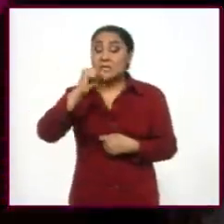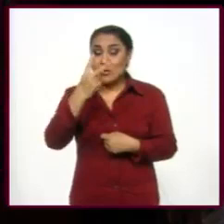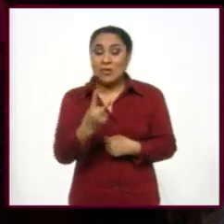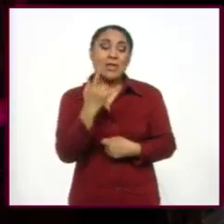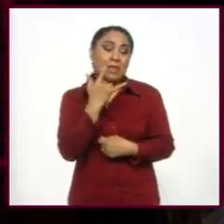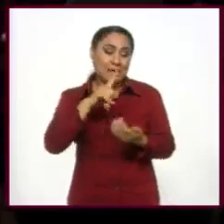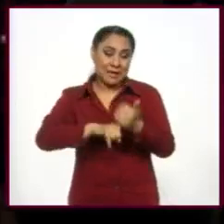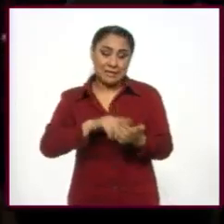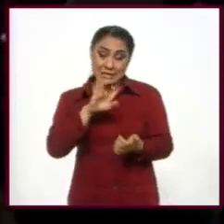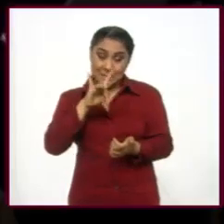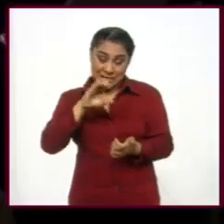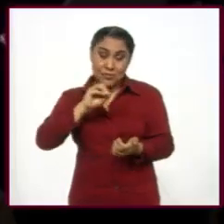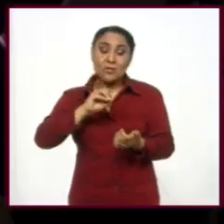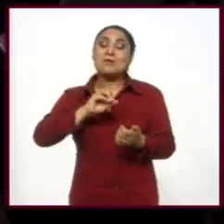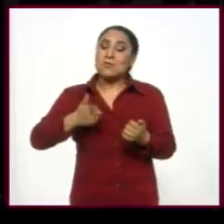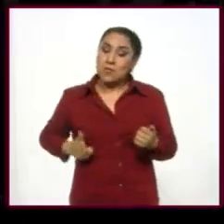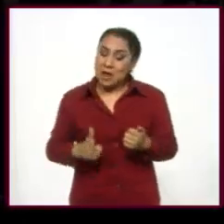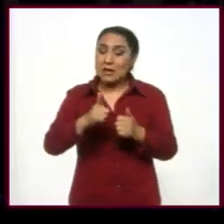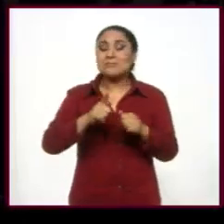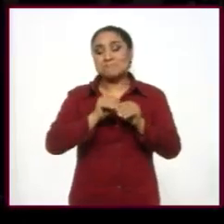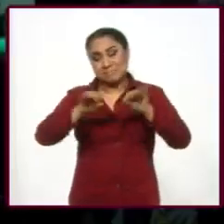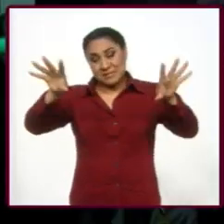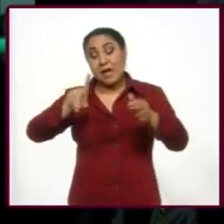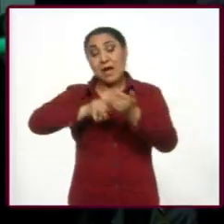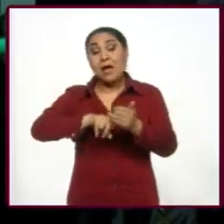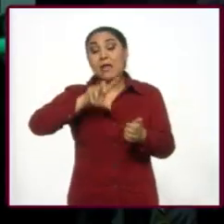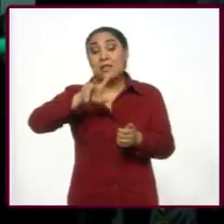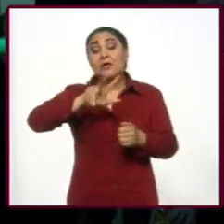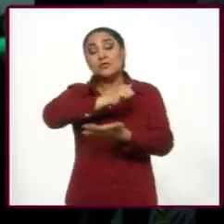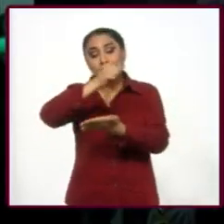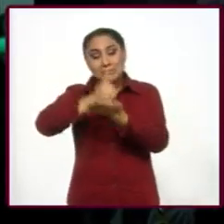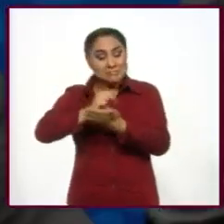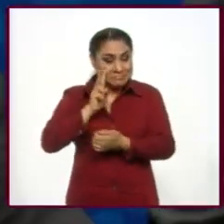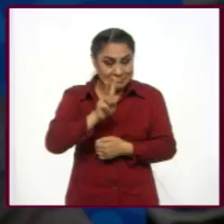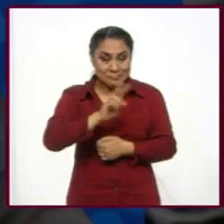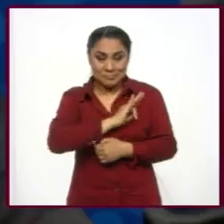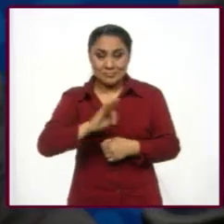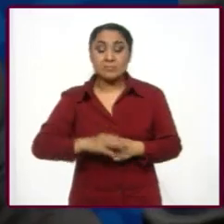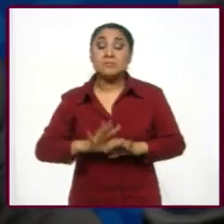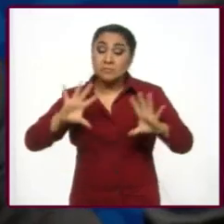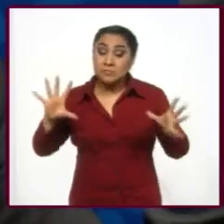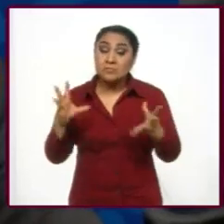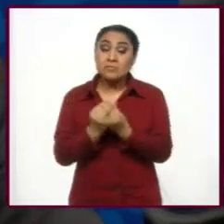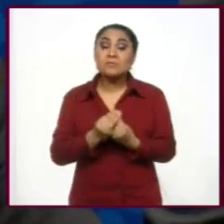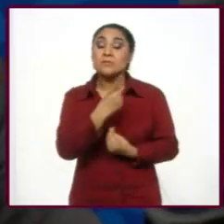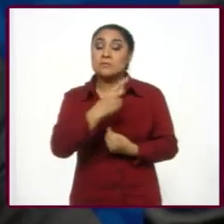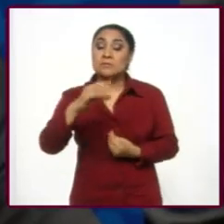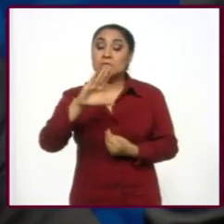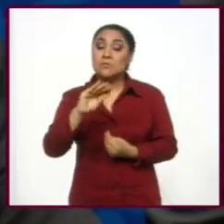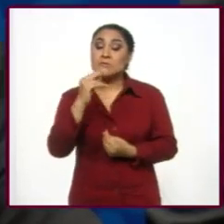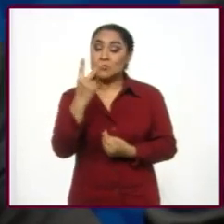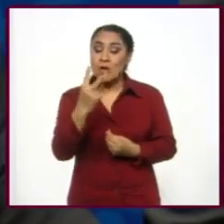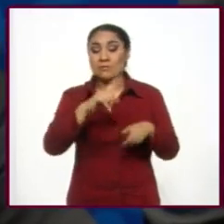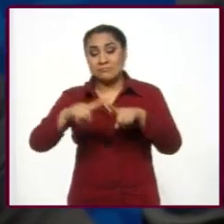del Cervantino cruzaron las fronteras de Guanajuato para llegar a 38 ciudades. Un total de 192